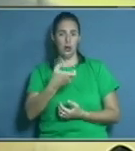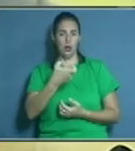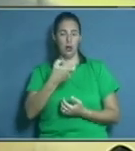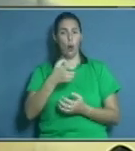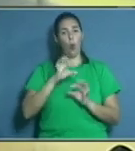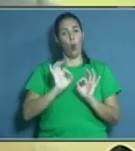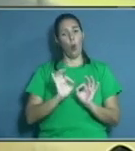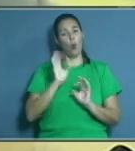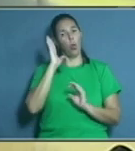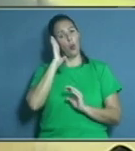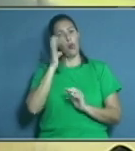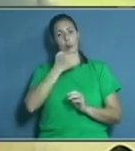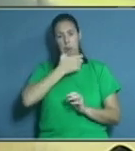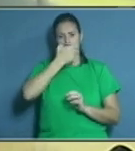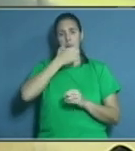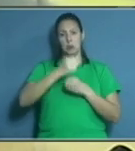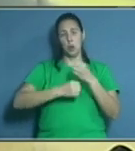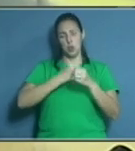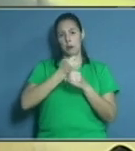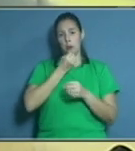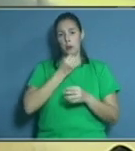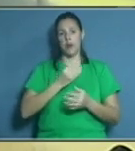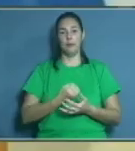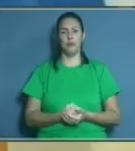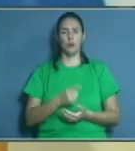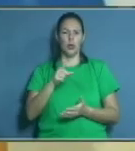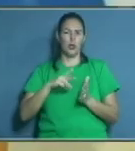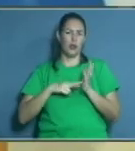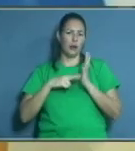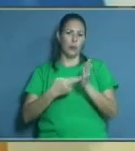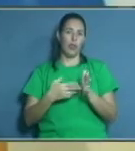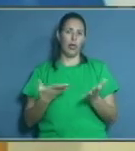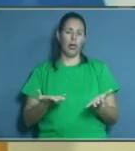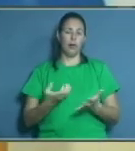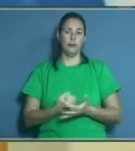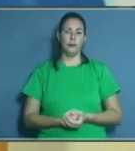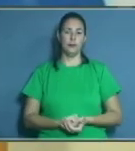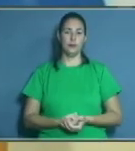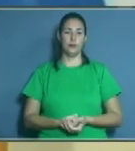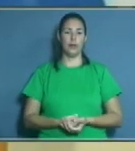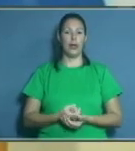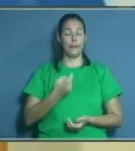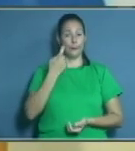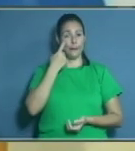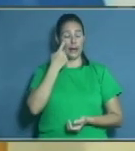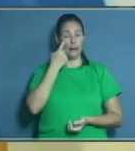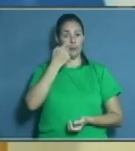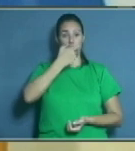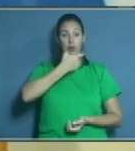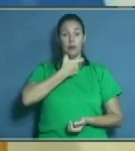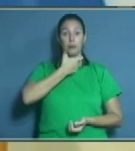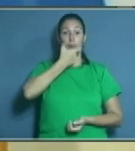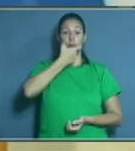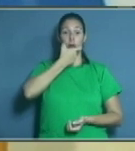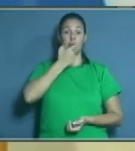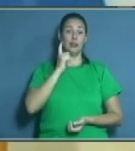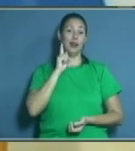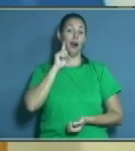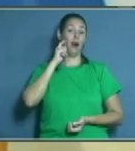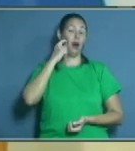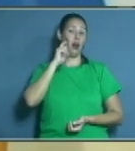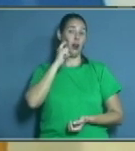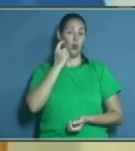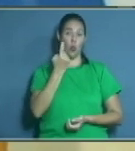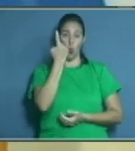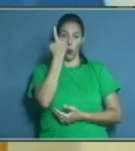retira esta prótesis. ¿Qué se recomienda, doctora? Bueno, Estela, los cangrejitos están contraindicados en nuestro Sistema